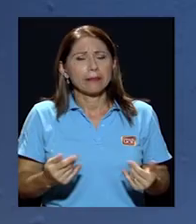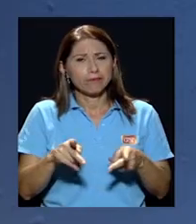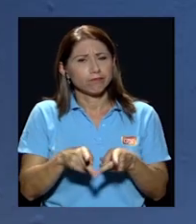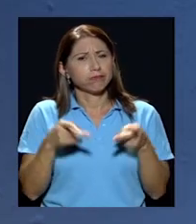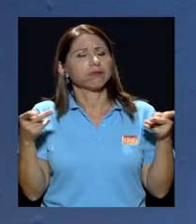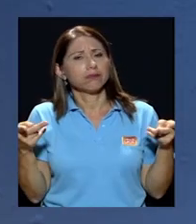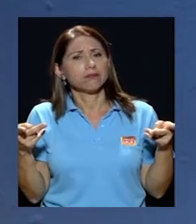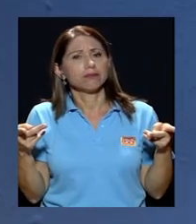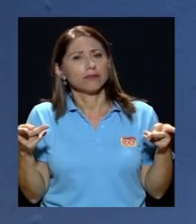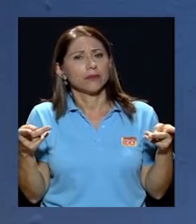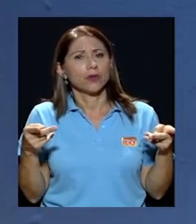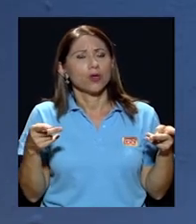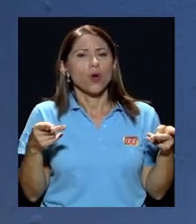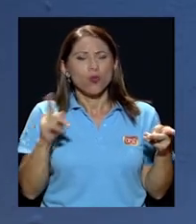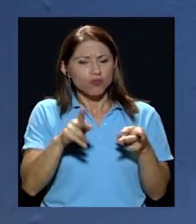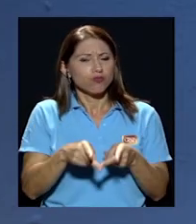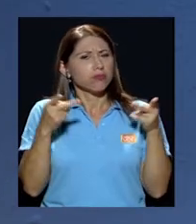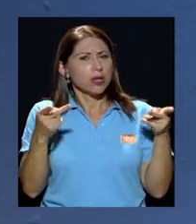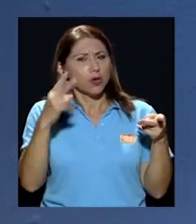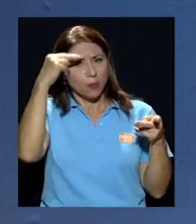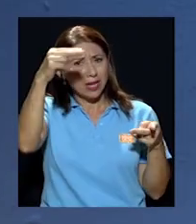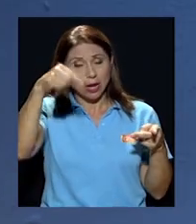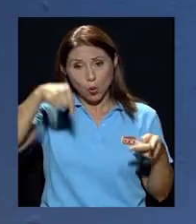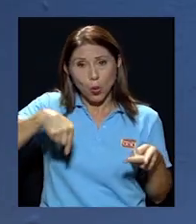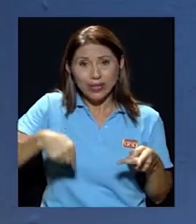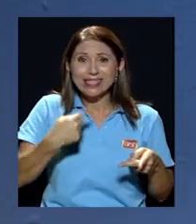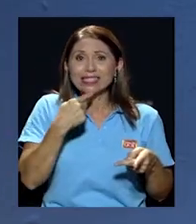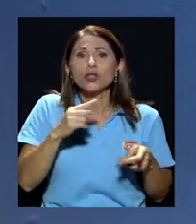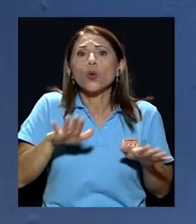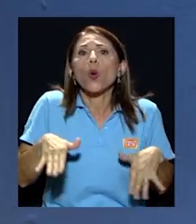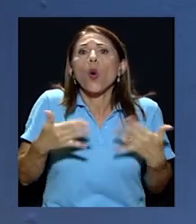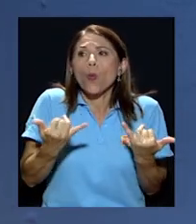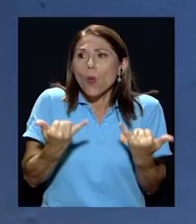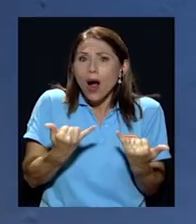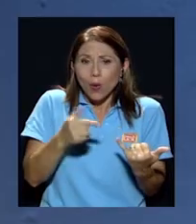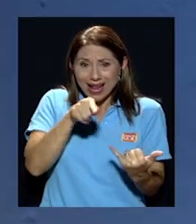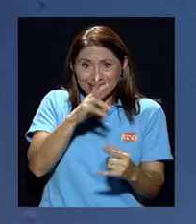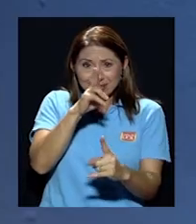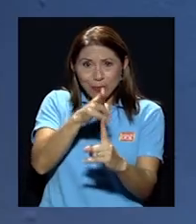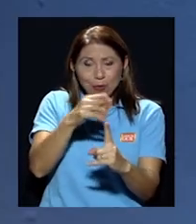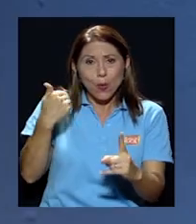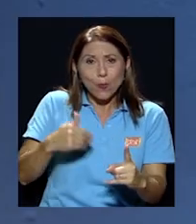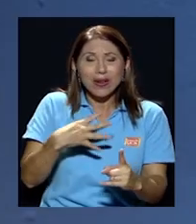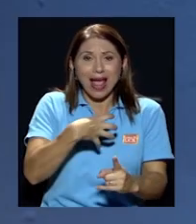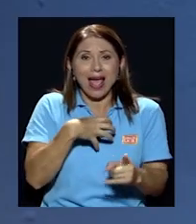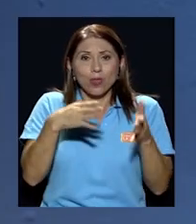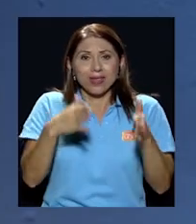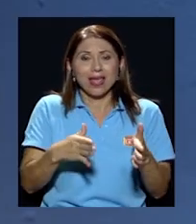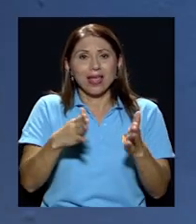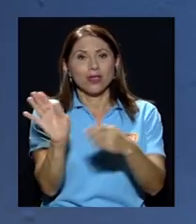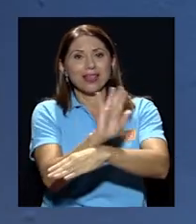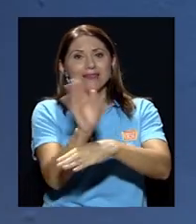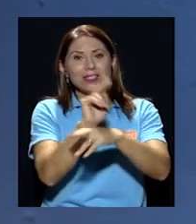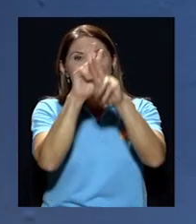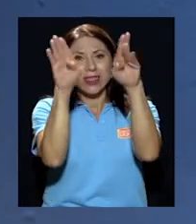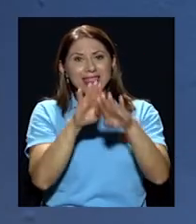un periódico mexicano está señalando como se está dueñando ahora de la televisión digital en México